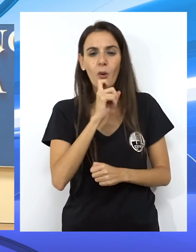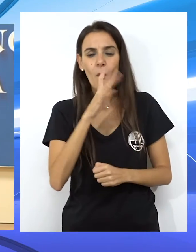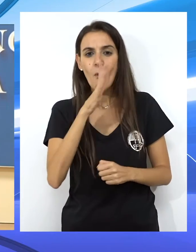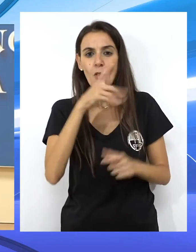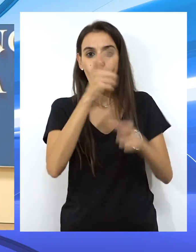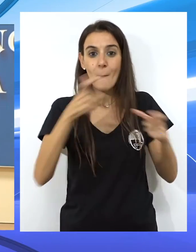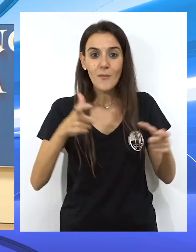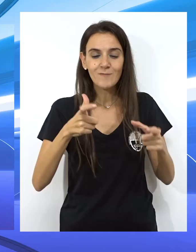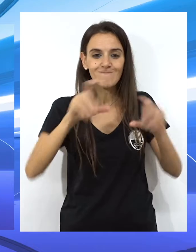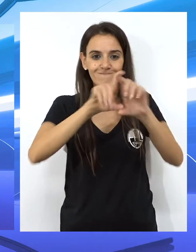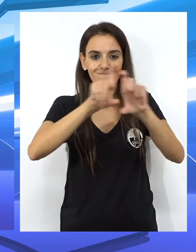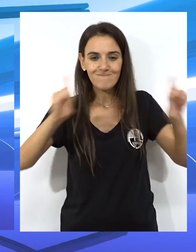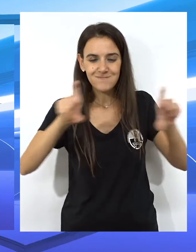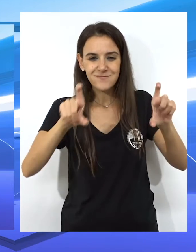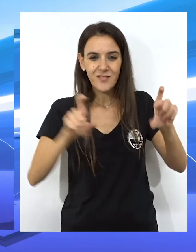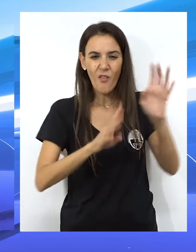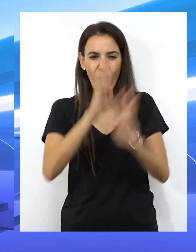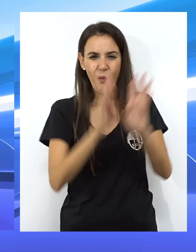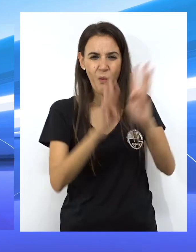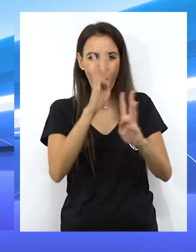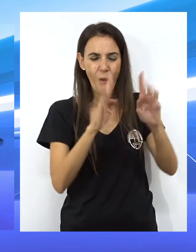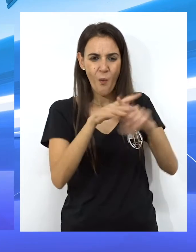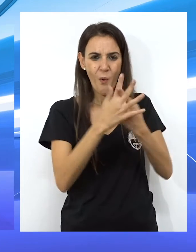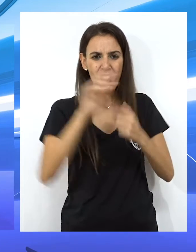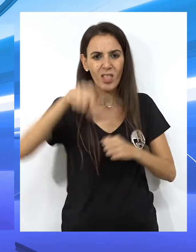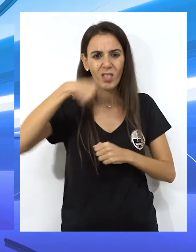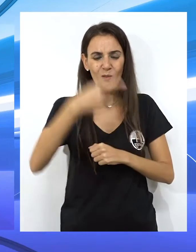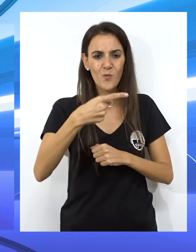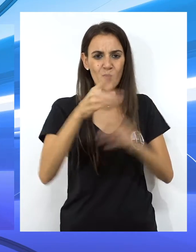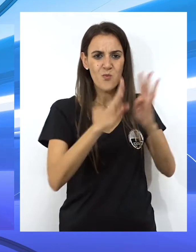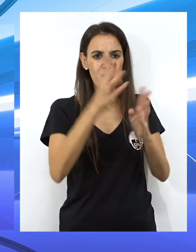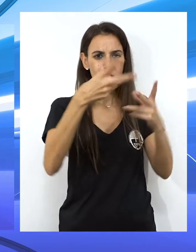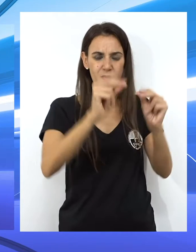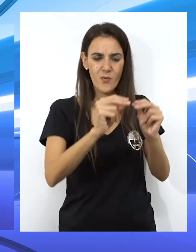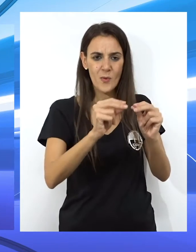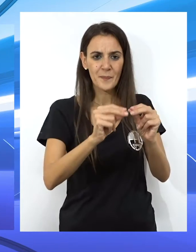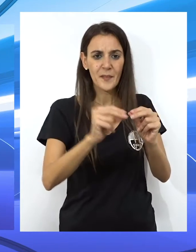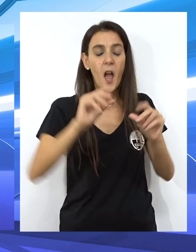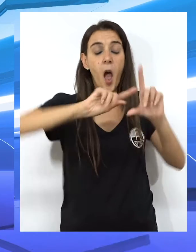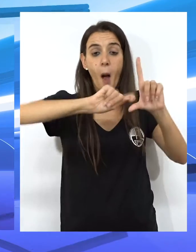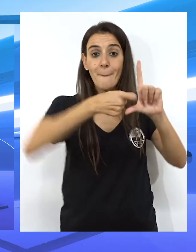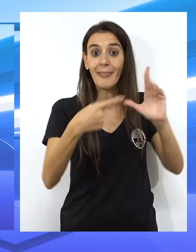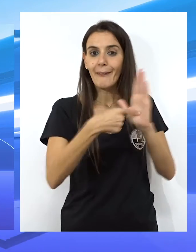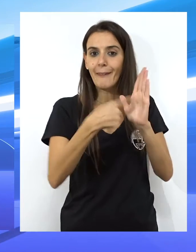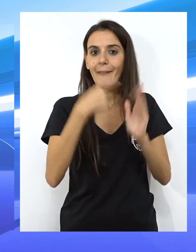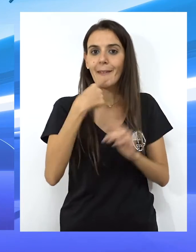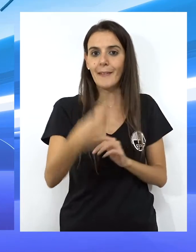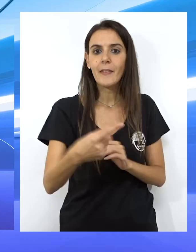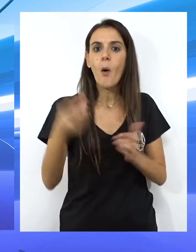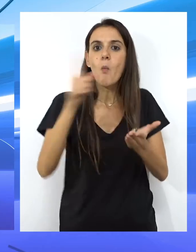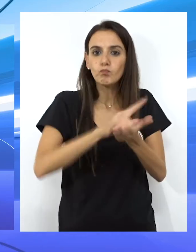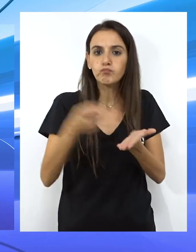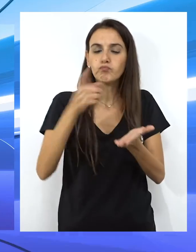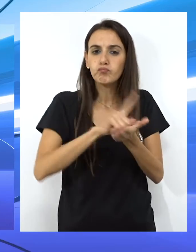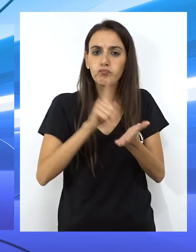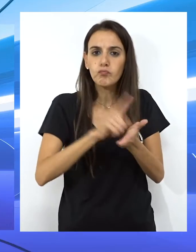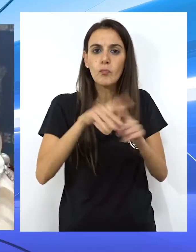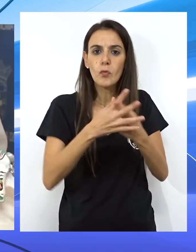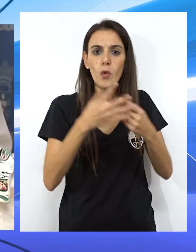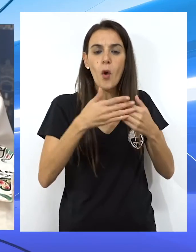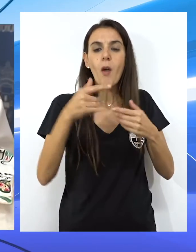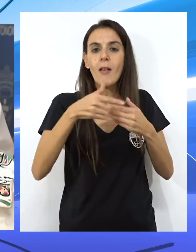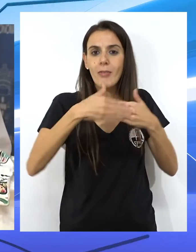ya que los contadores quedaron calcinados después del incendio que ahí se produjo. MDIC recuerda que en numerosas ocasiones